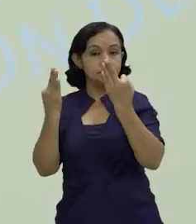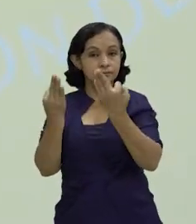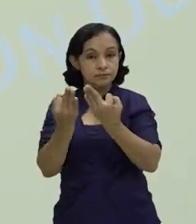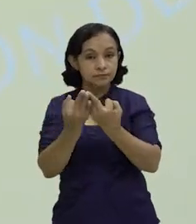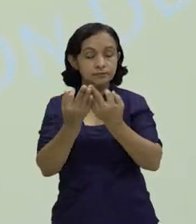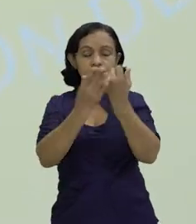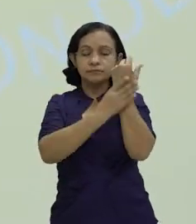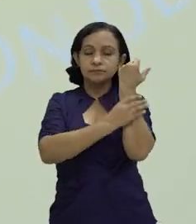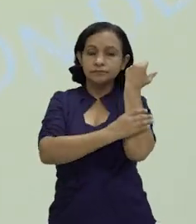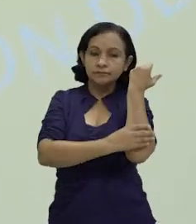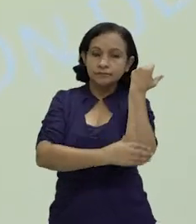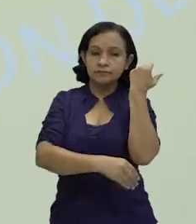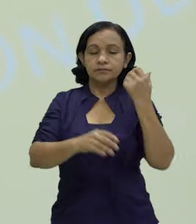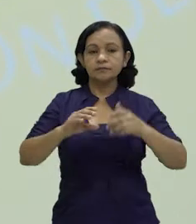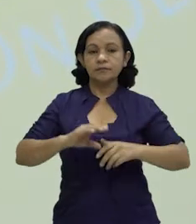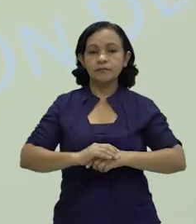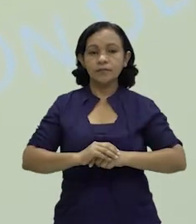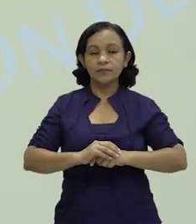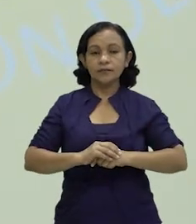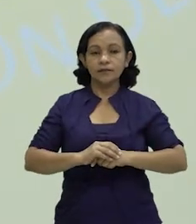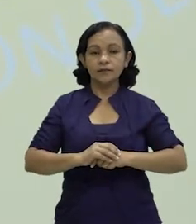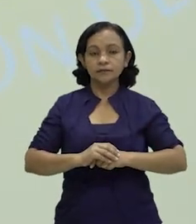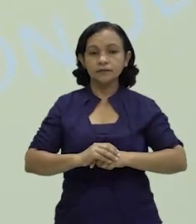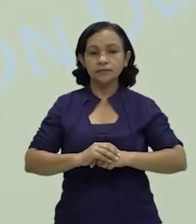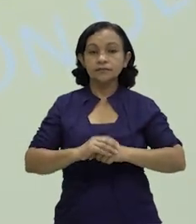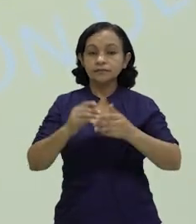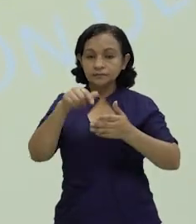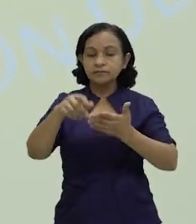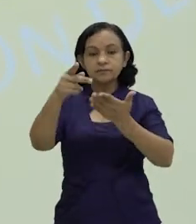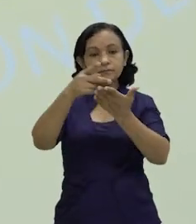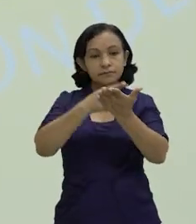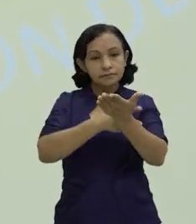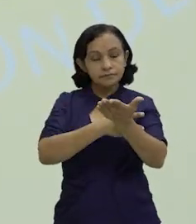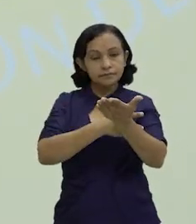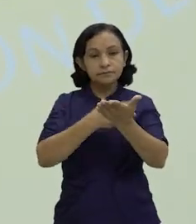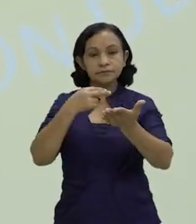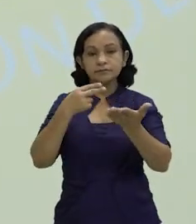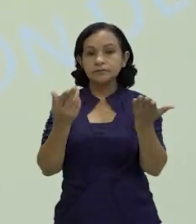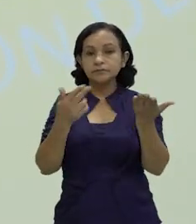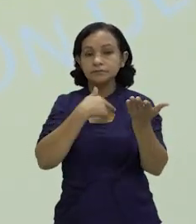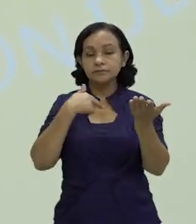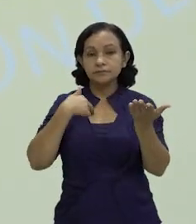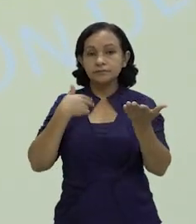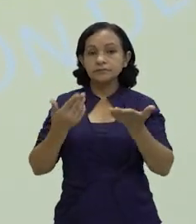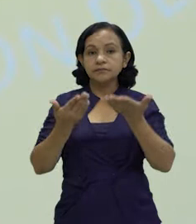pobres. Mediante este proyecto se